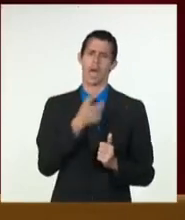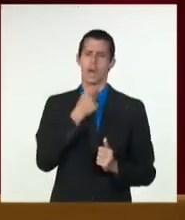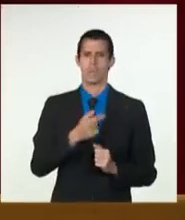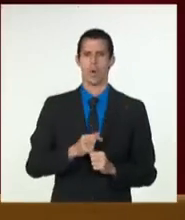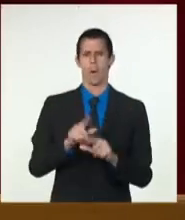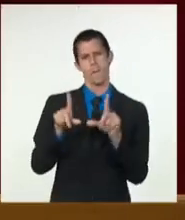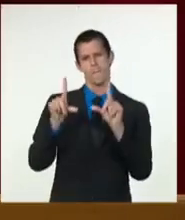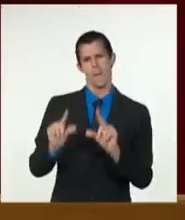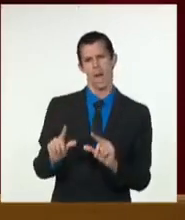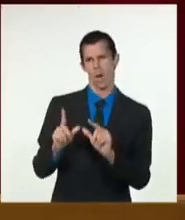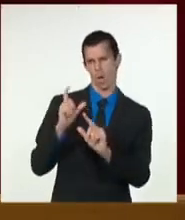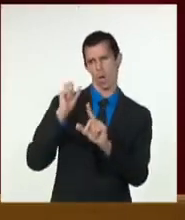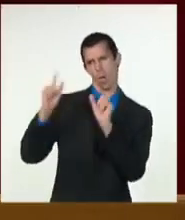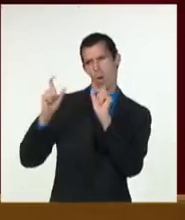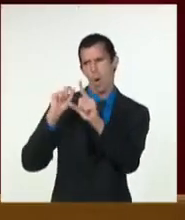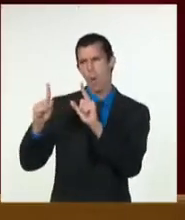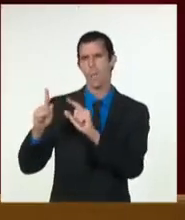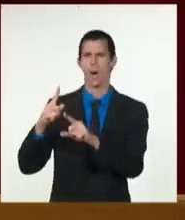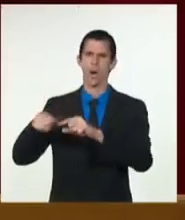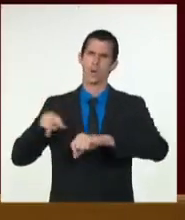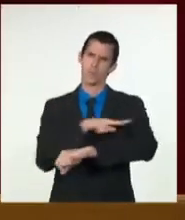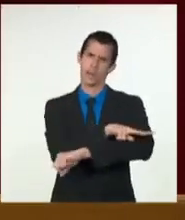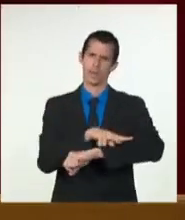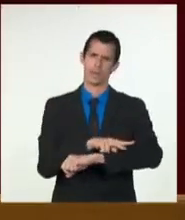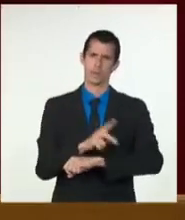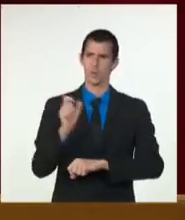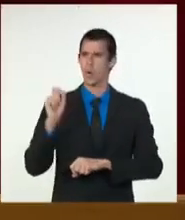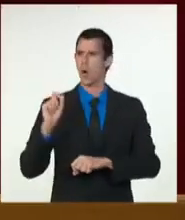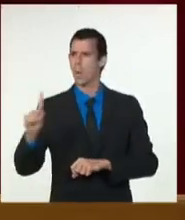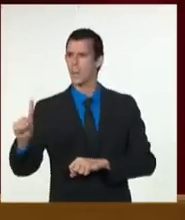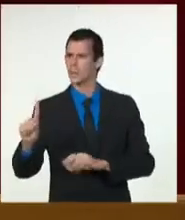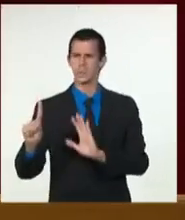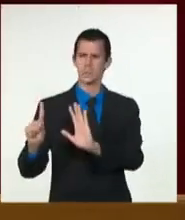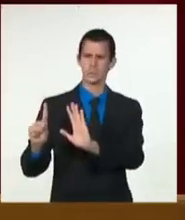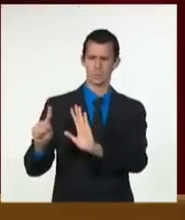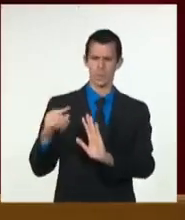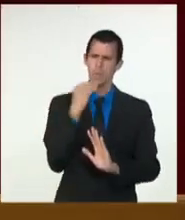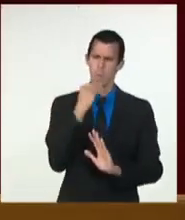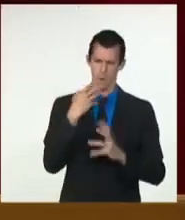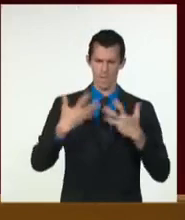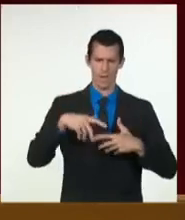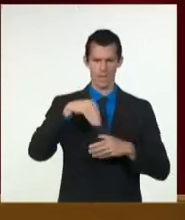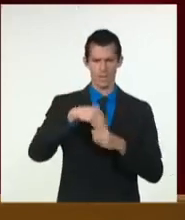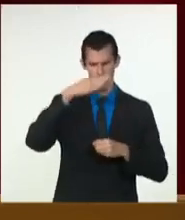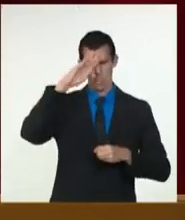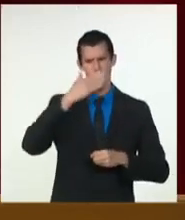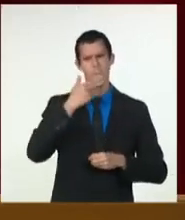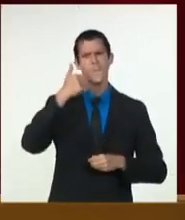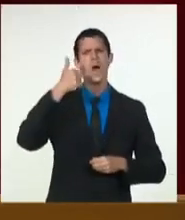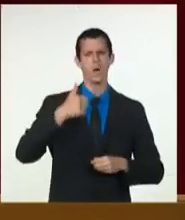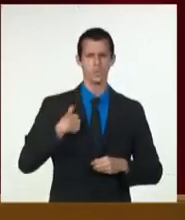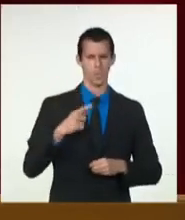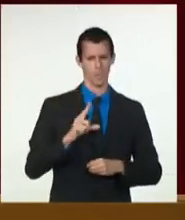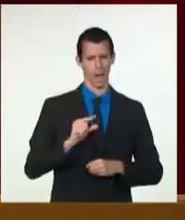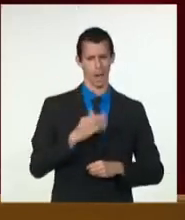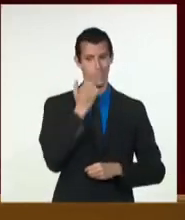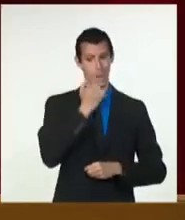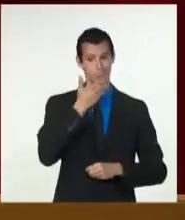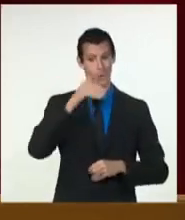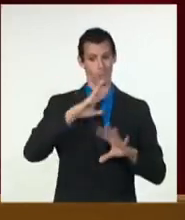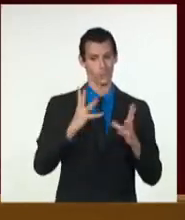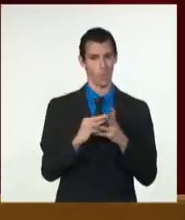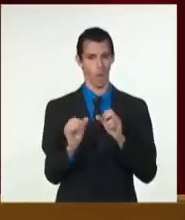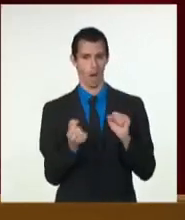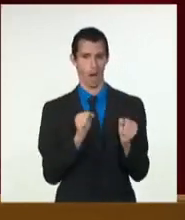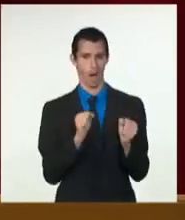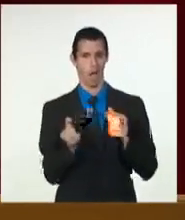importaciones, su contribución al desarrollo territorial y la generación de empleo. Aunque